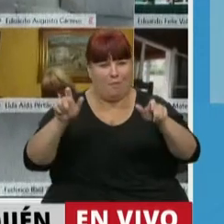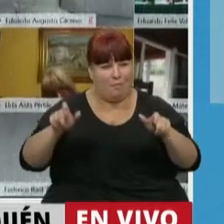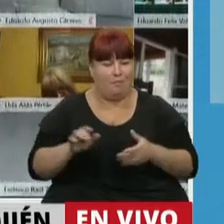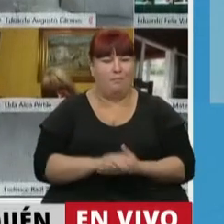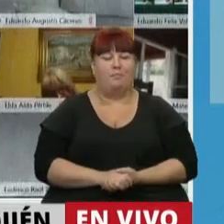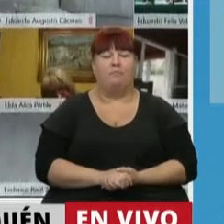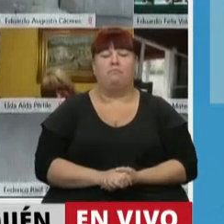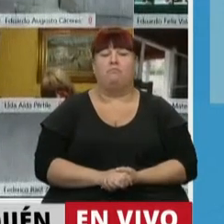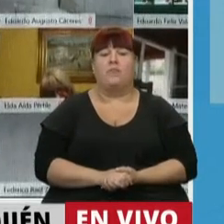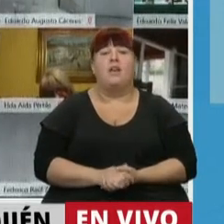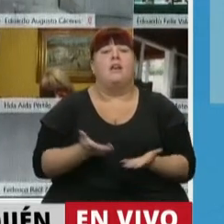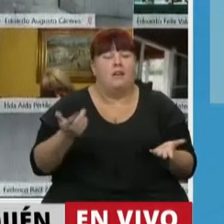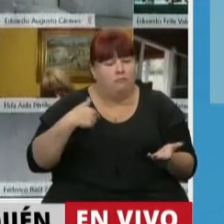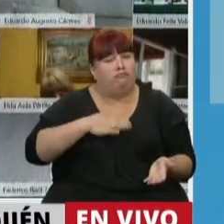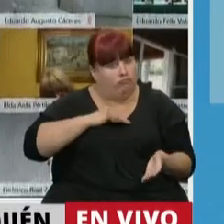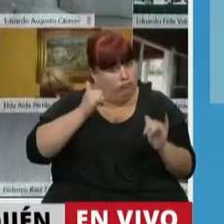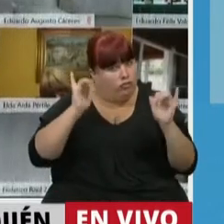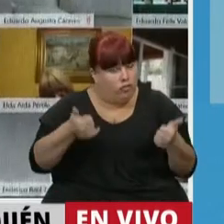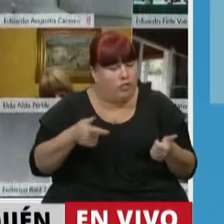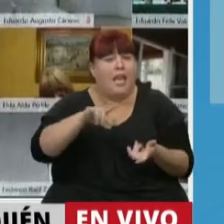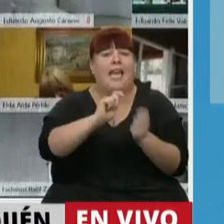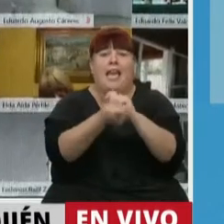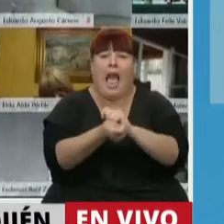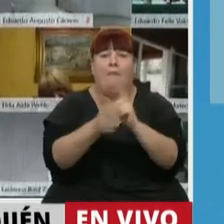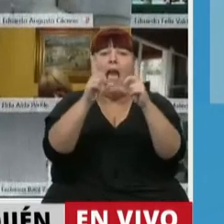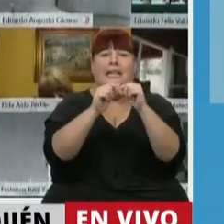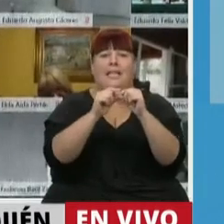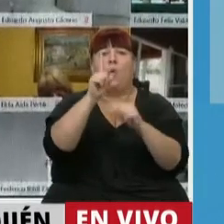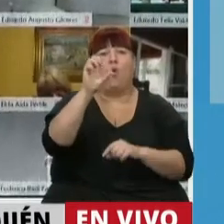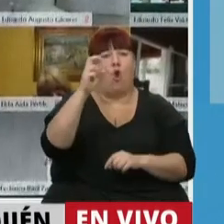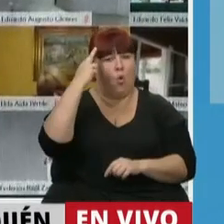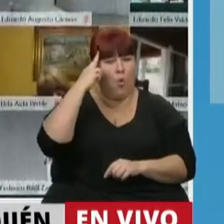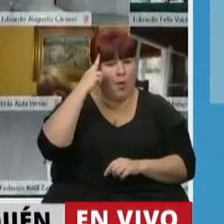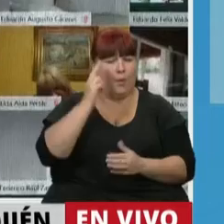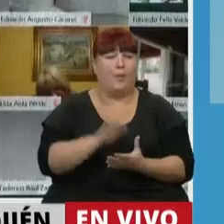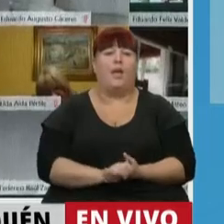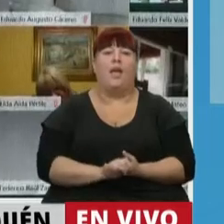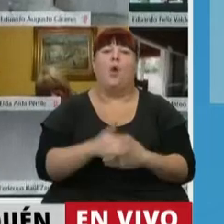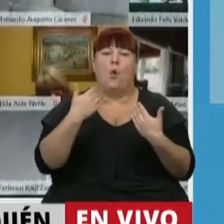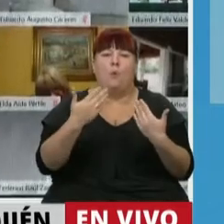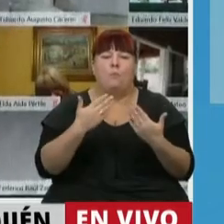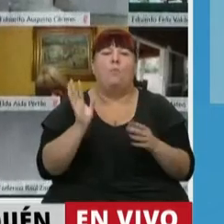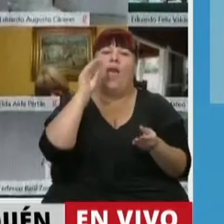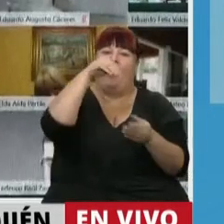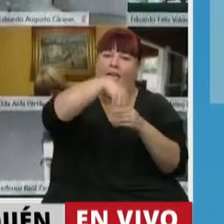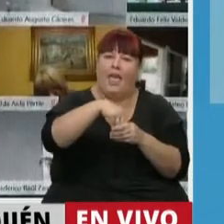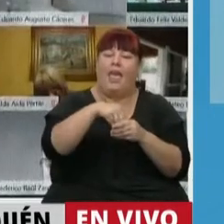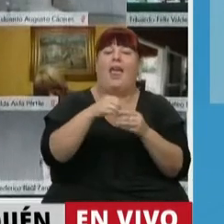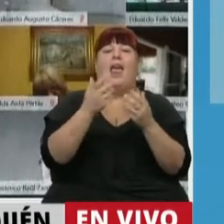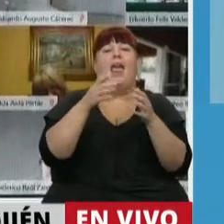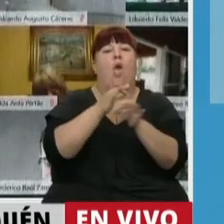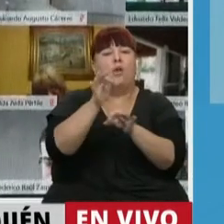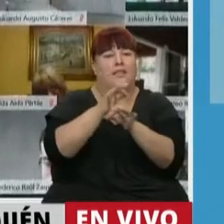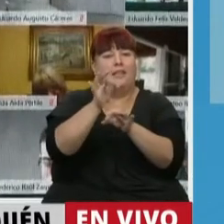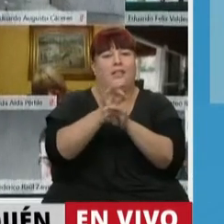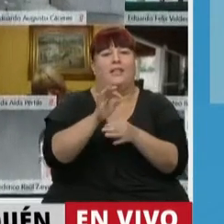Sin duda, celebro que con la modificación del artículo 109 podamos incorporar la educación telemática